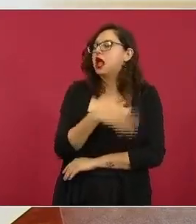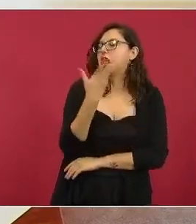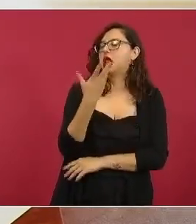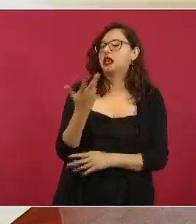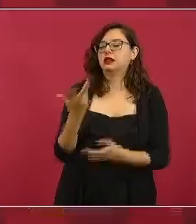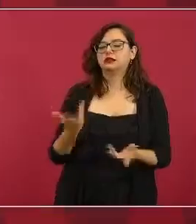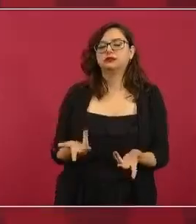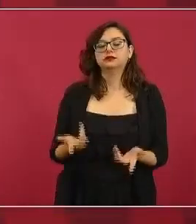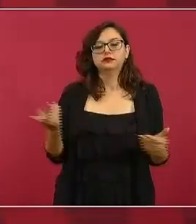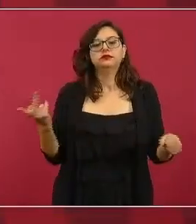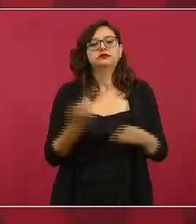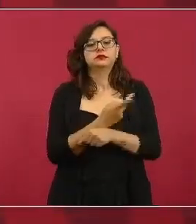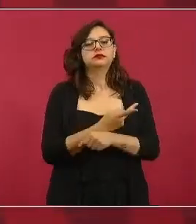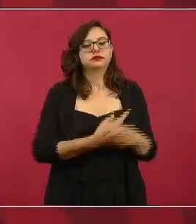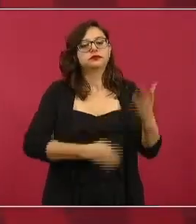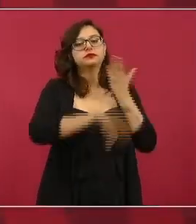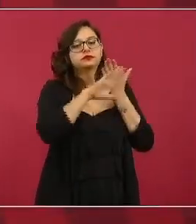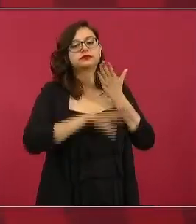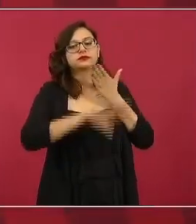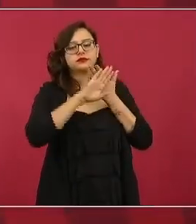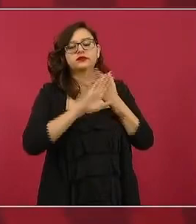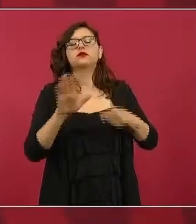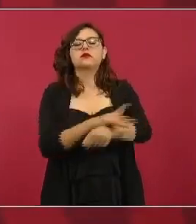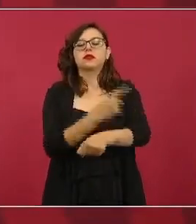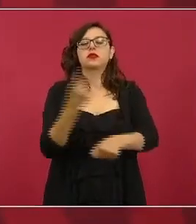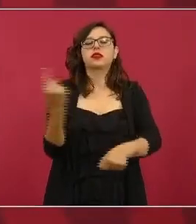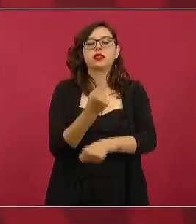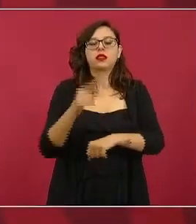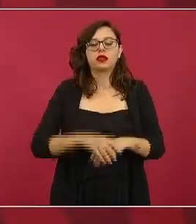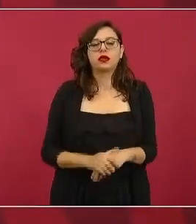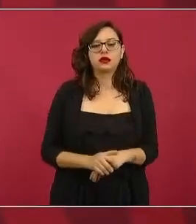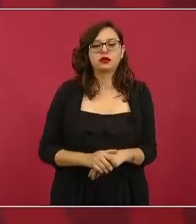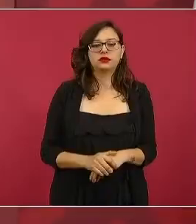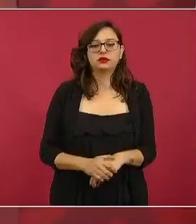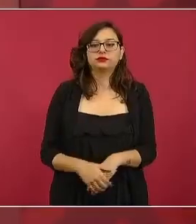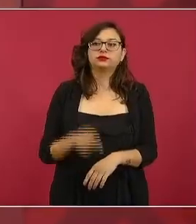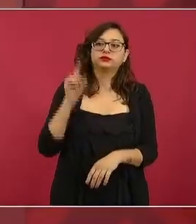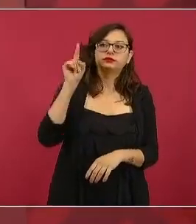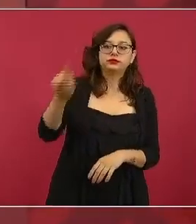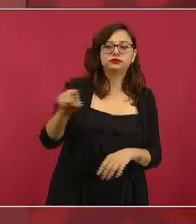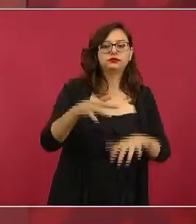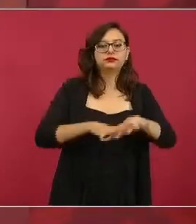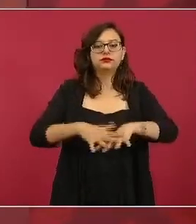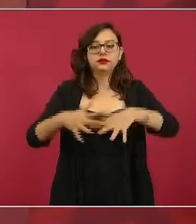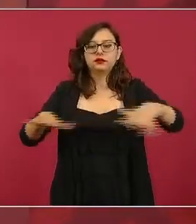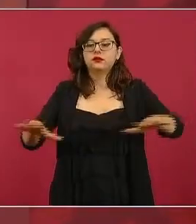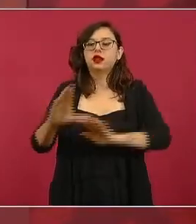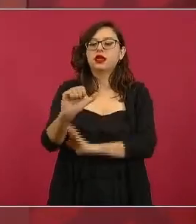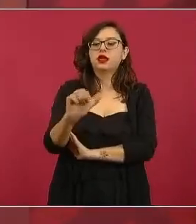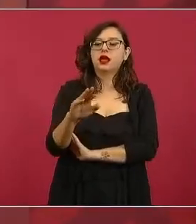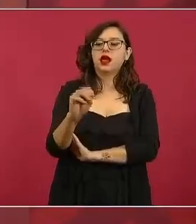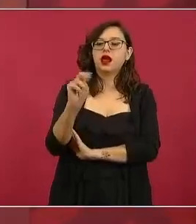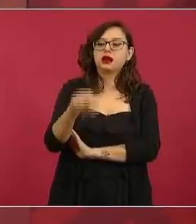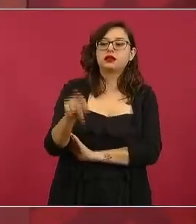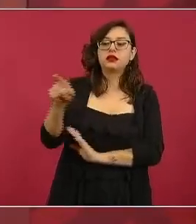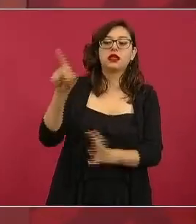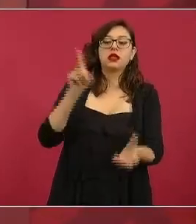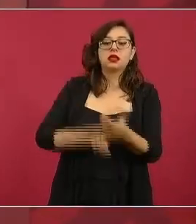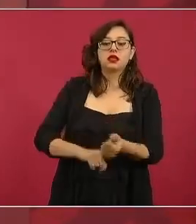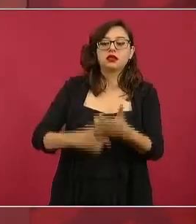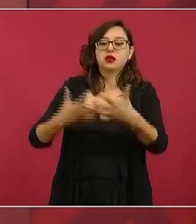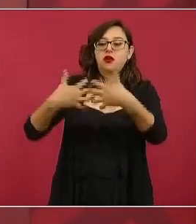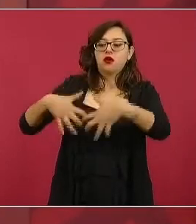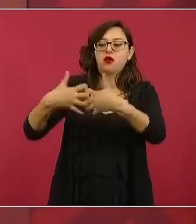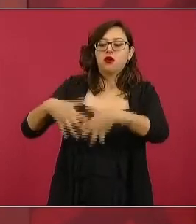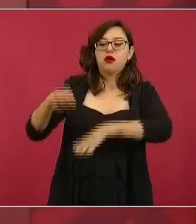unos bancos de material en Playa del Carmen y que se llevan